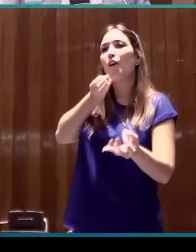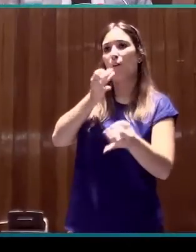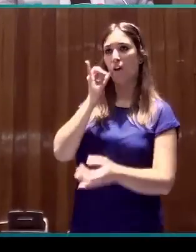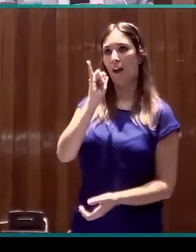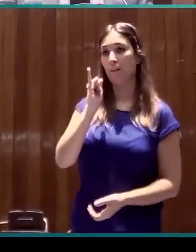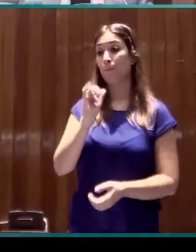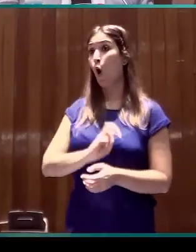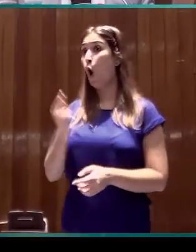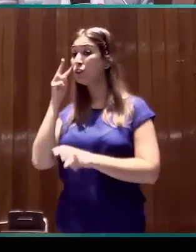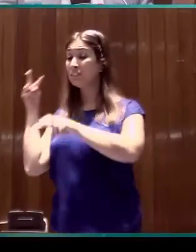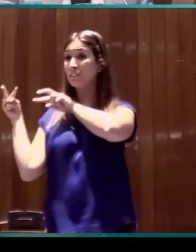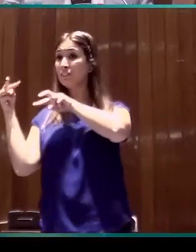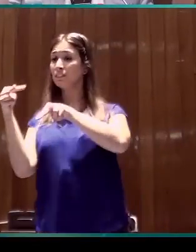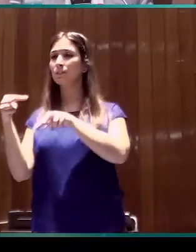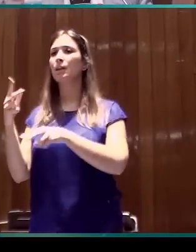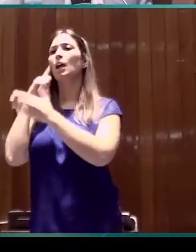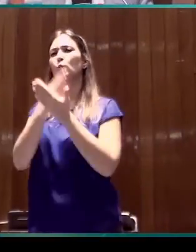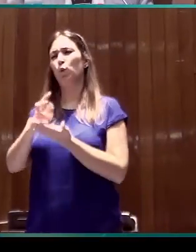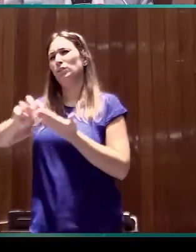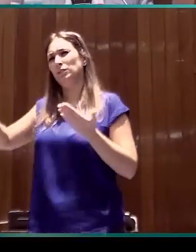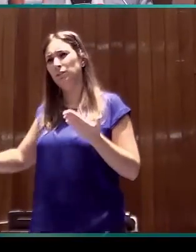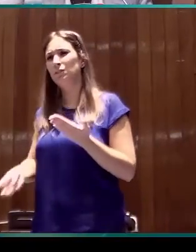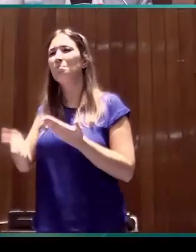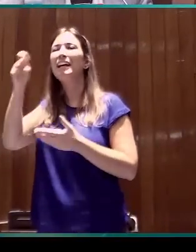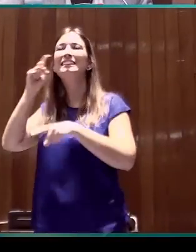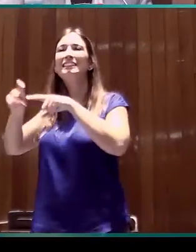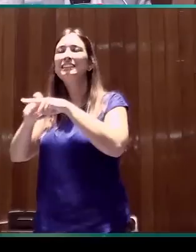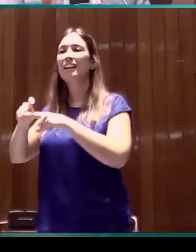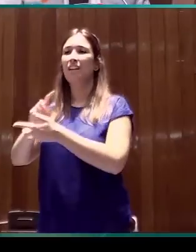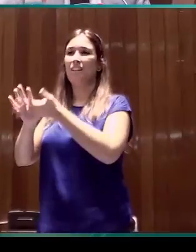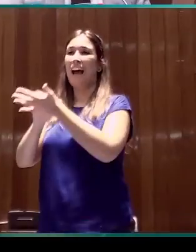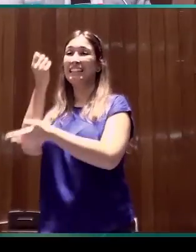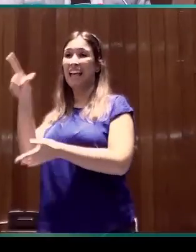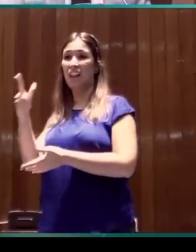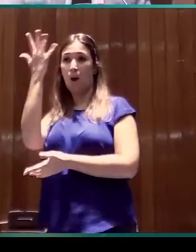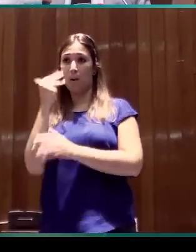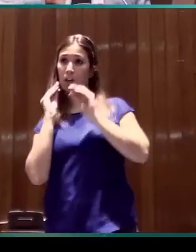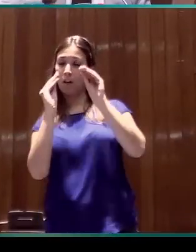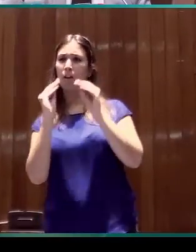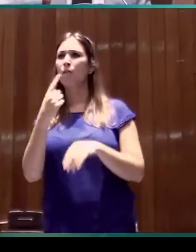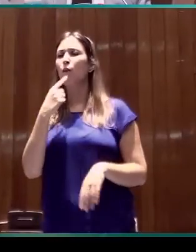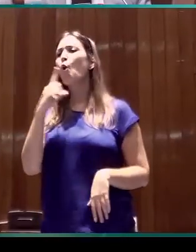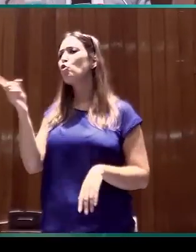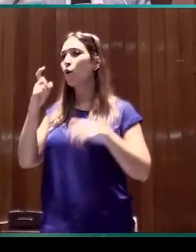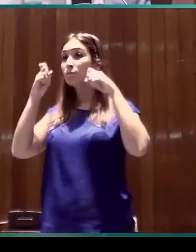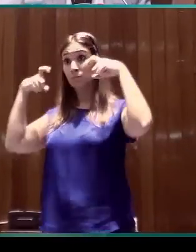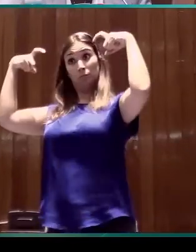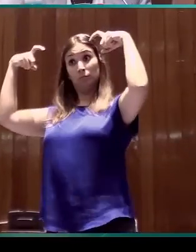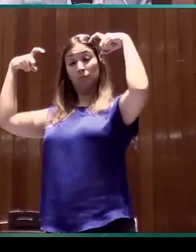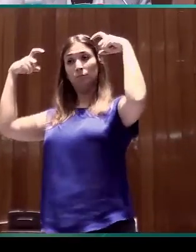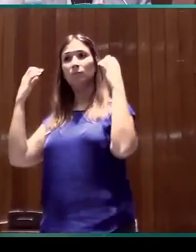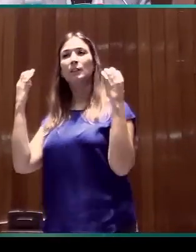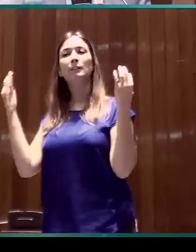lado, hay toda una serie de estudios, sobre todo sobre lengua de signos americana, que dicen, no, las cejas elevadas